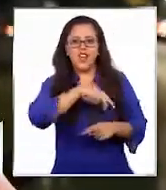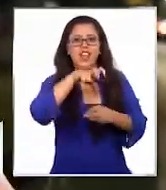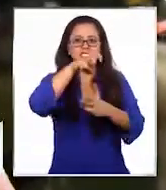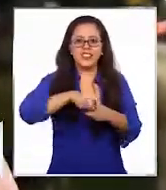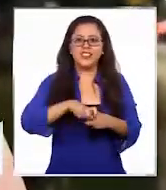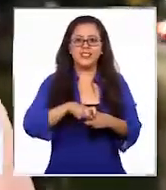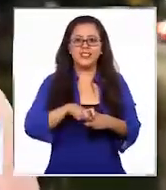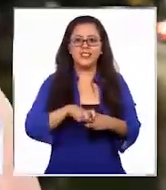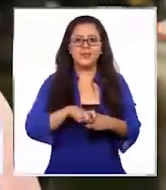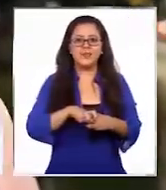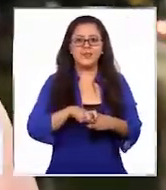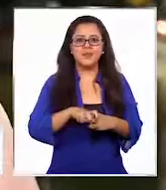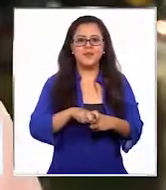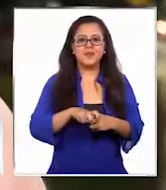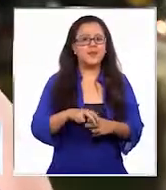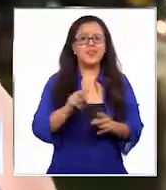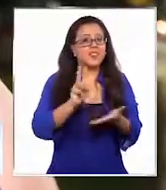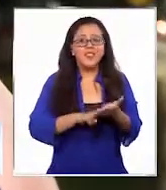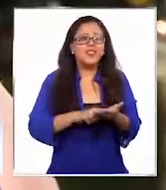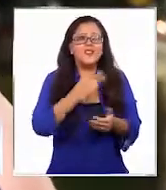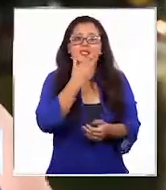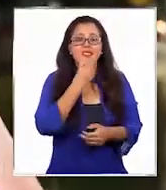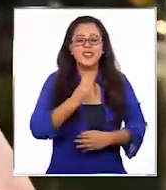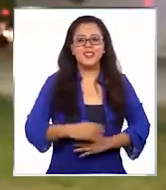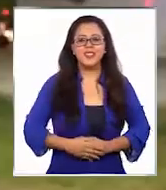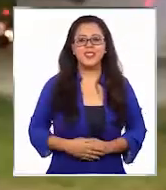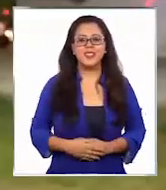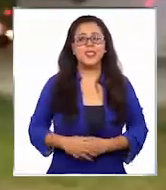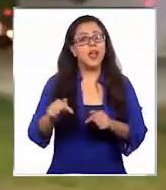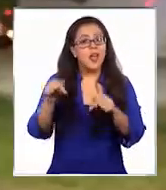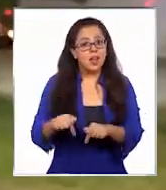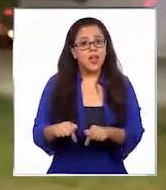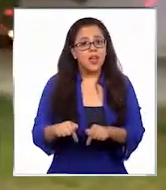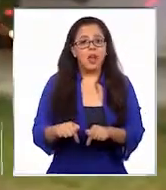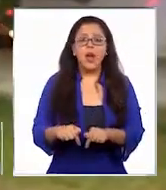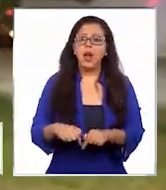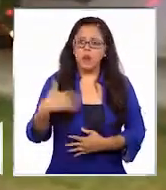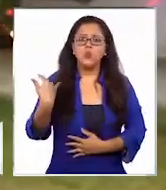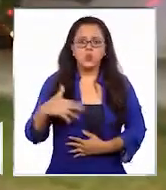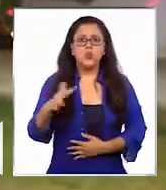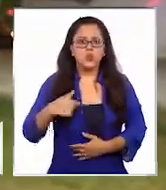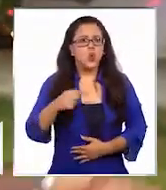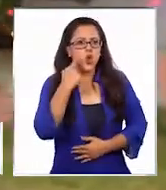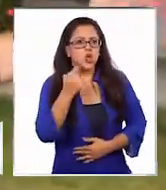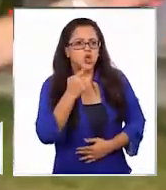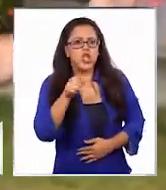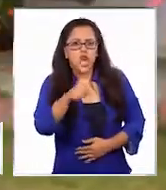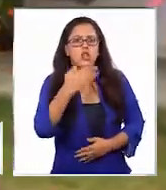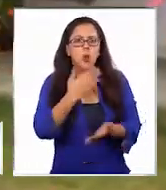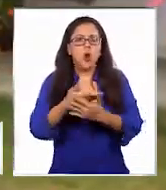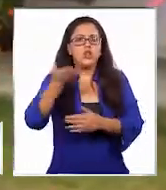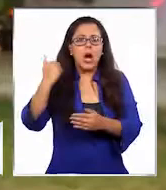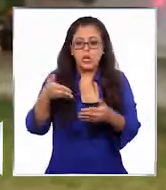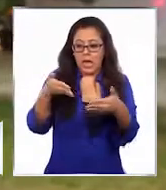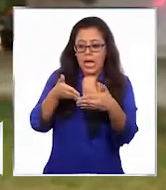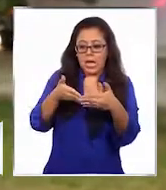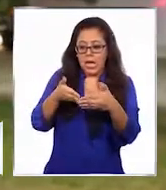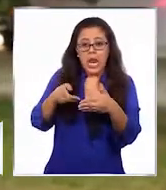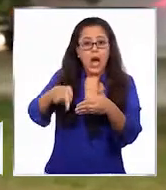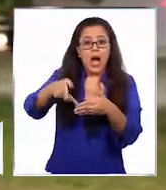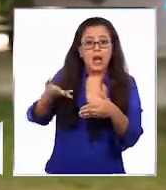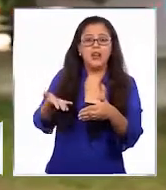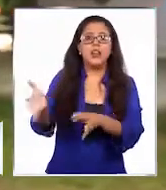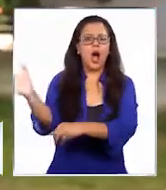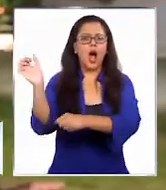sentarse y todo aquí, así que, no, está muy lindo. Ha sido un adelanto bastante grande, yo conocí esto cuando se juntaban camiones aquí en la esquina,